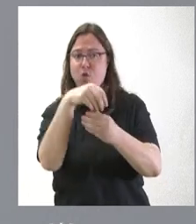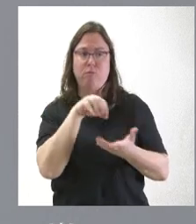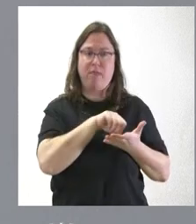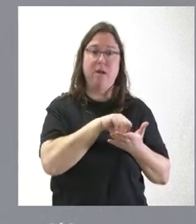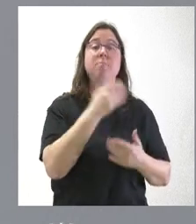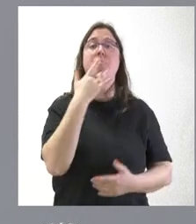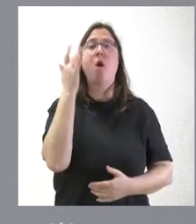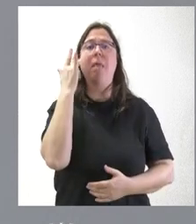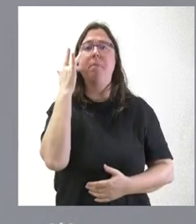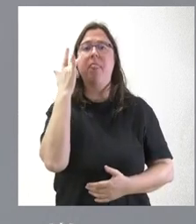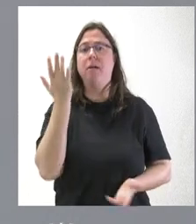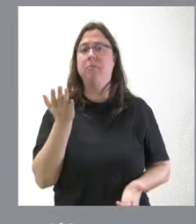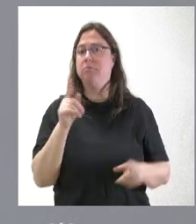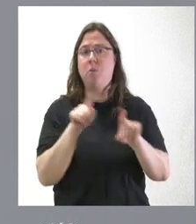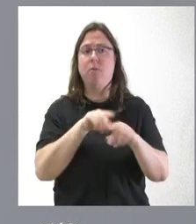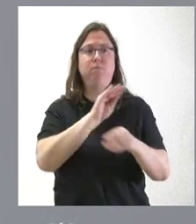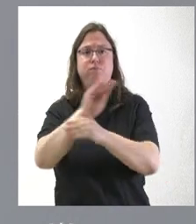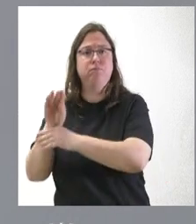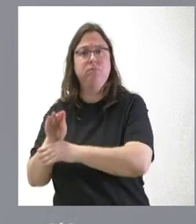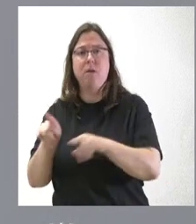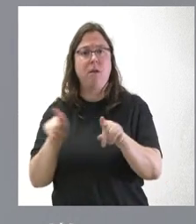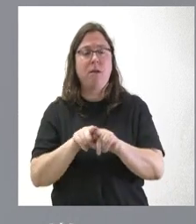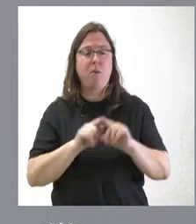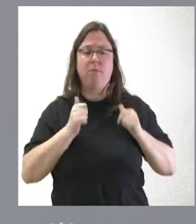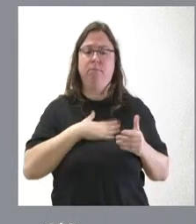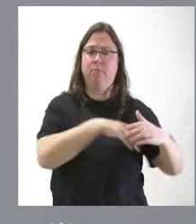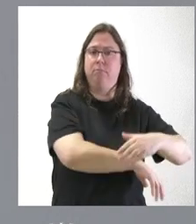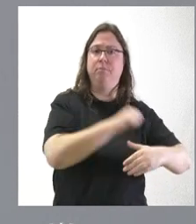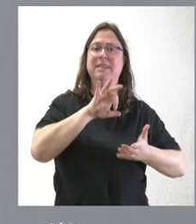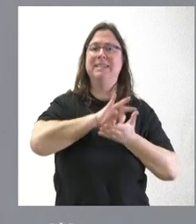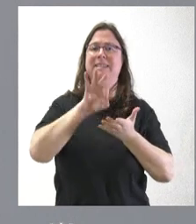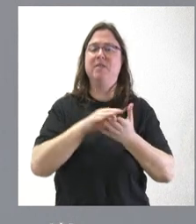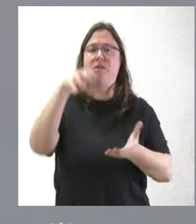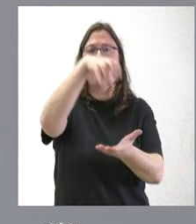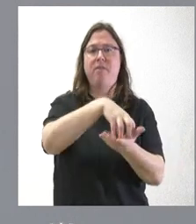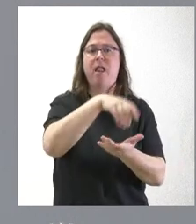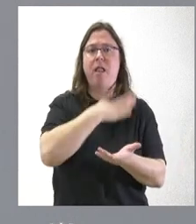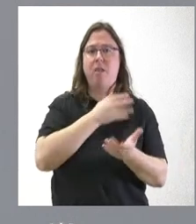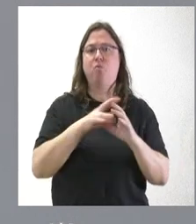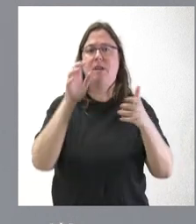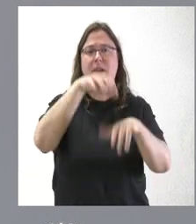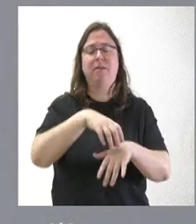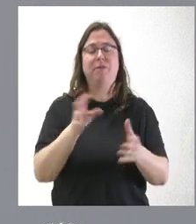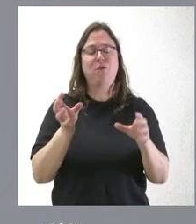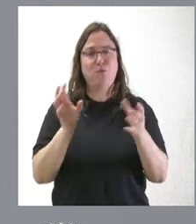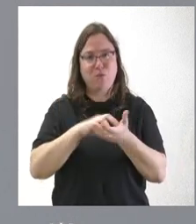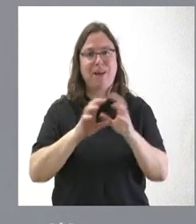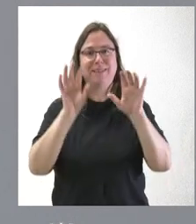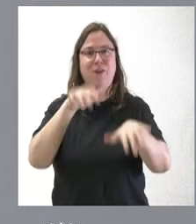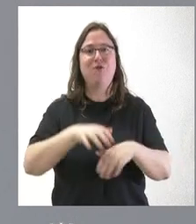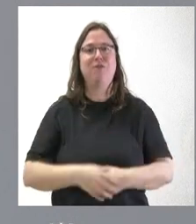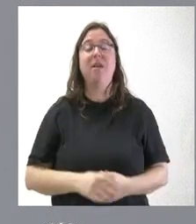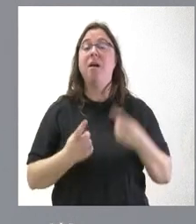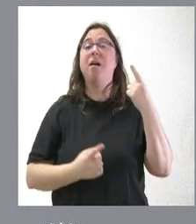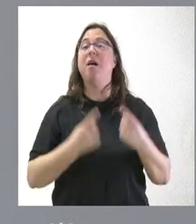de limpieza también se pagan desde los servicios centrales. Y luego, pues hay algunas